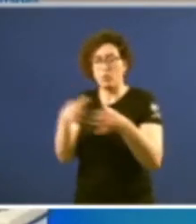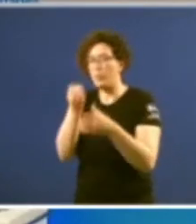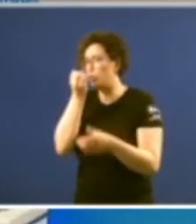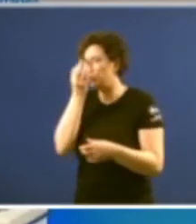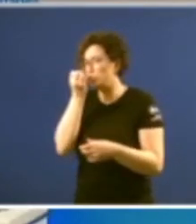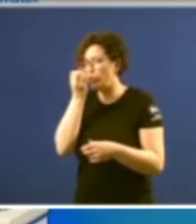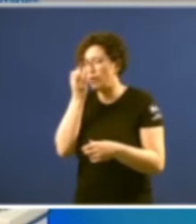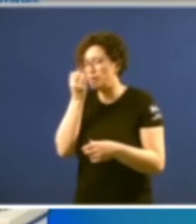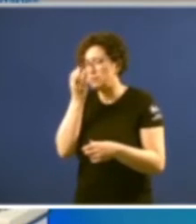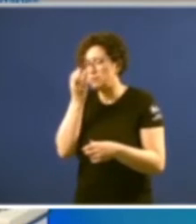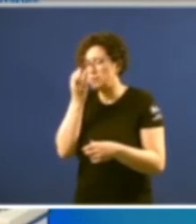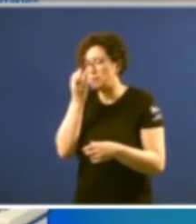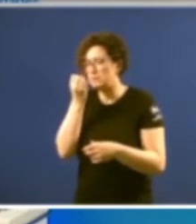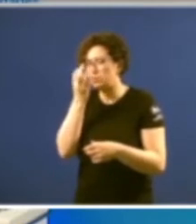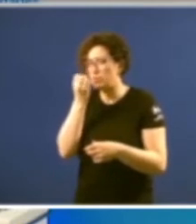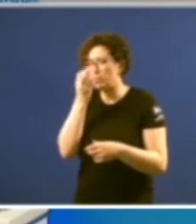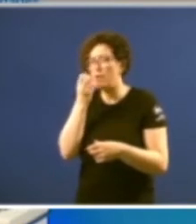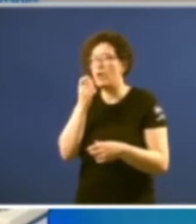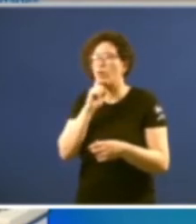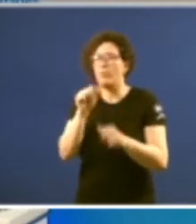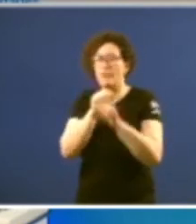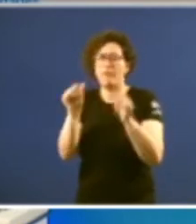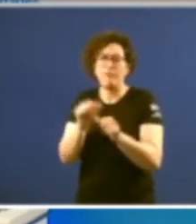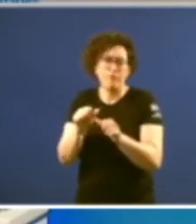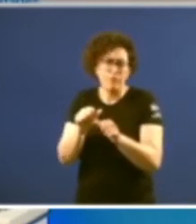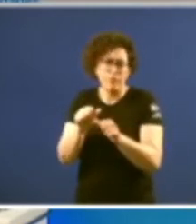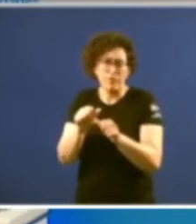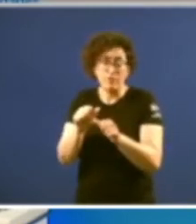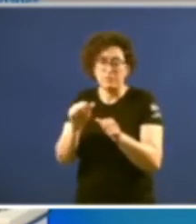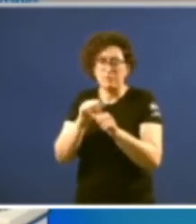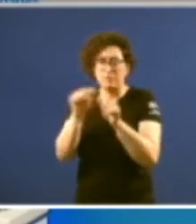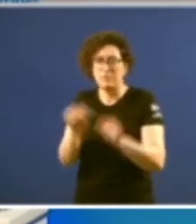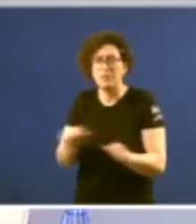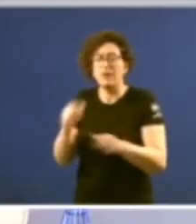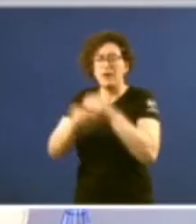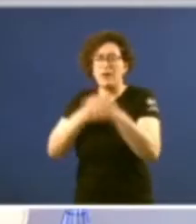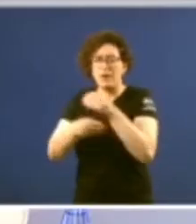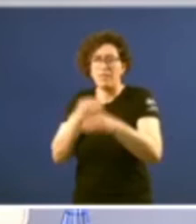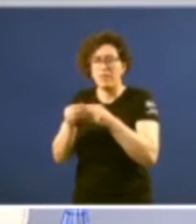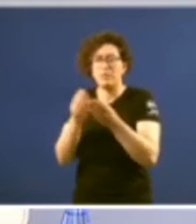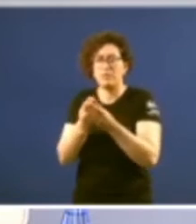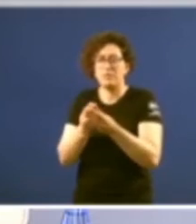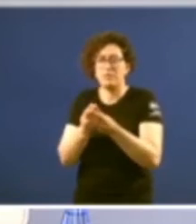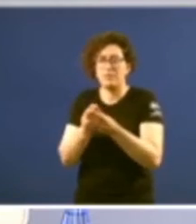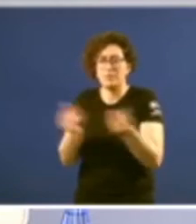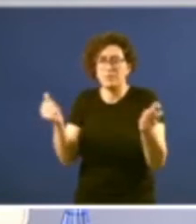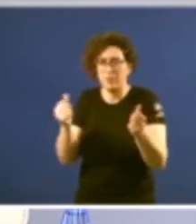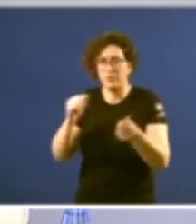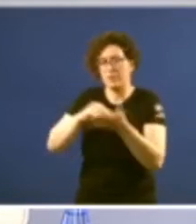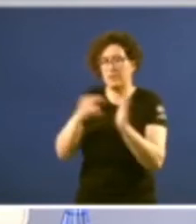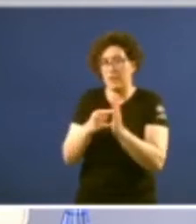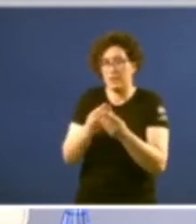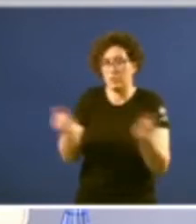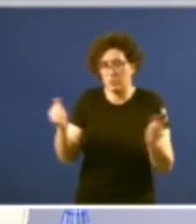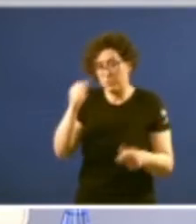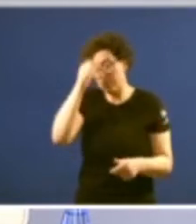tanto frontalmente senón de modo solapado e indirecto propunaron a desaparición da técnica disolutoria